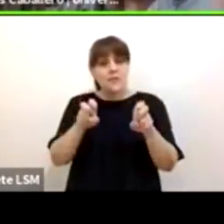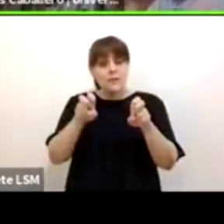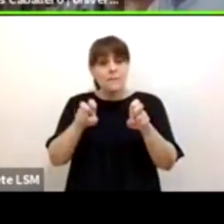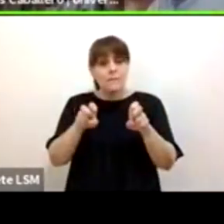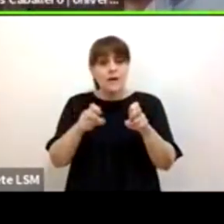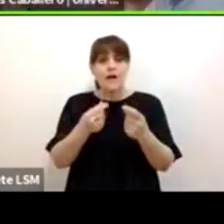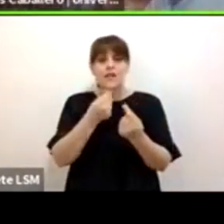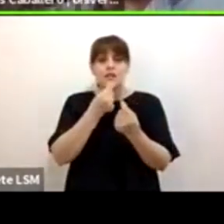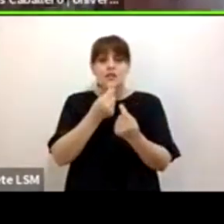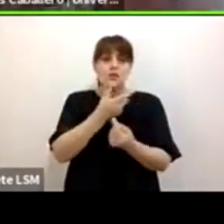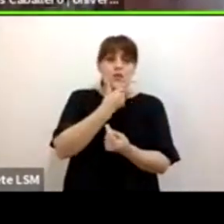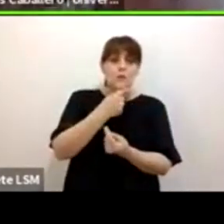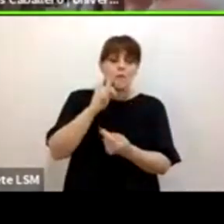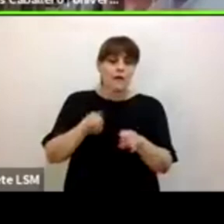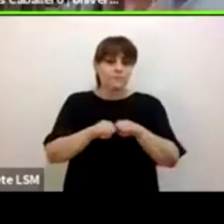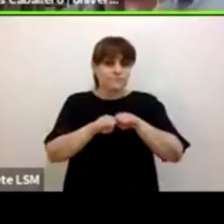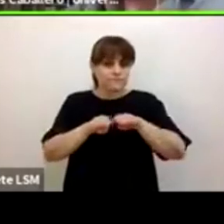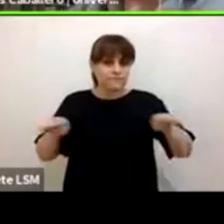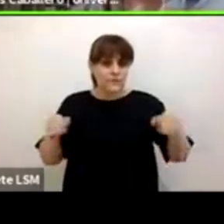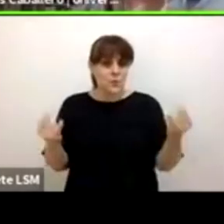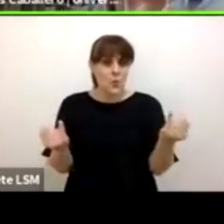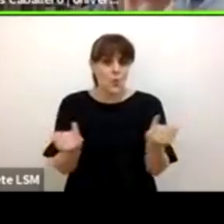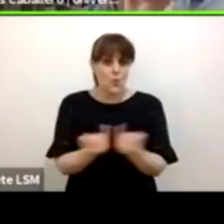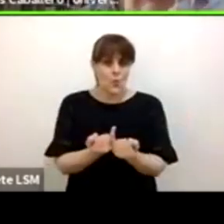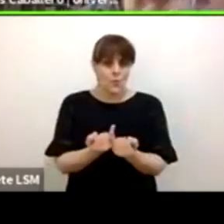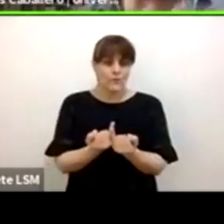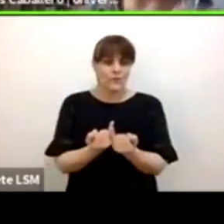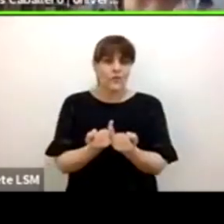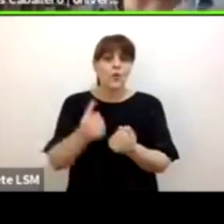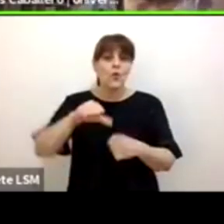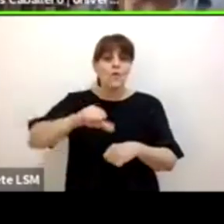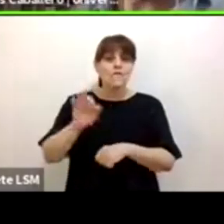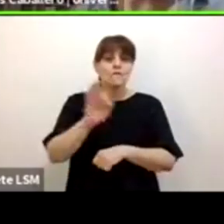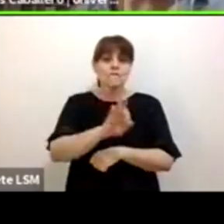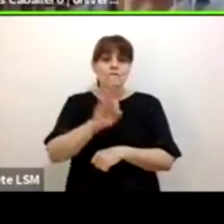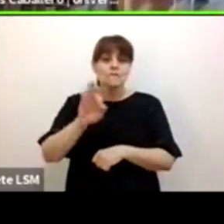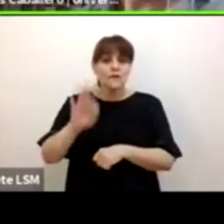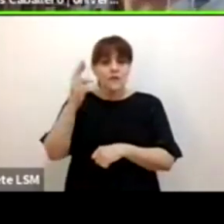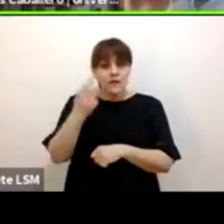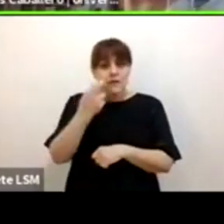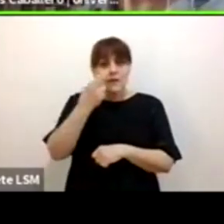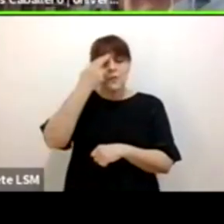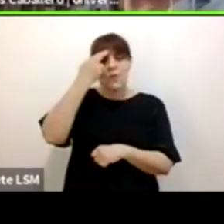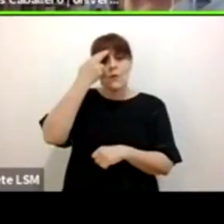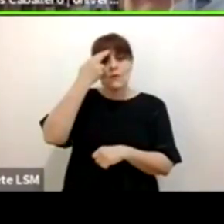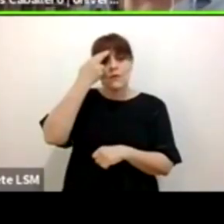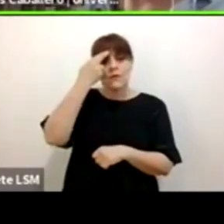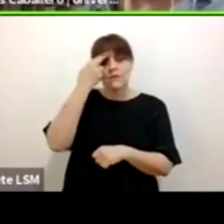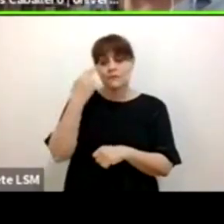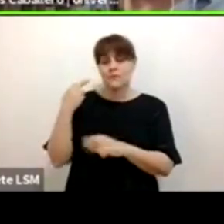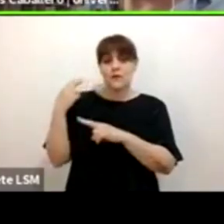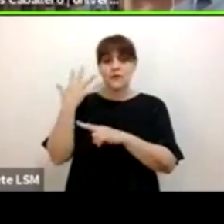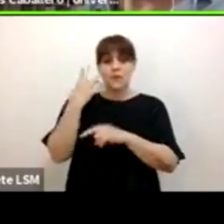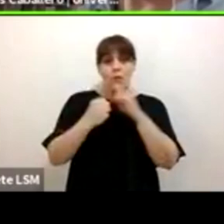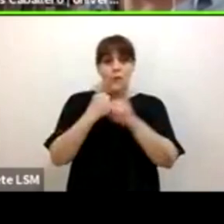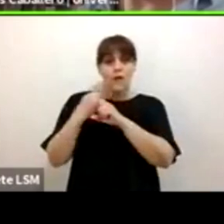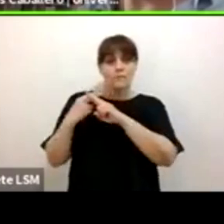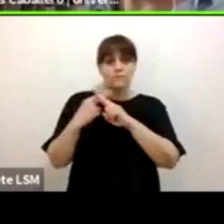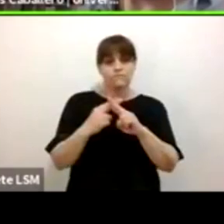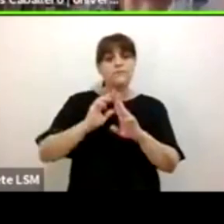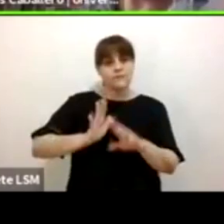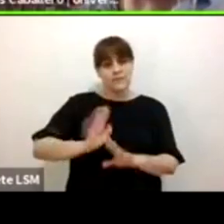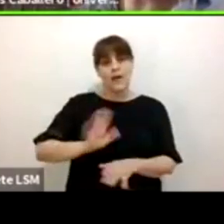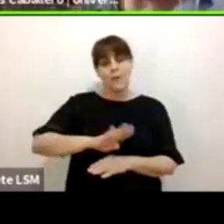niés en esta fecha en que conmemoramos y lo recordamos a cinco años de su partida.